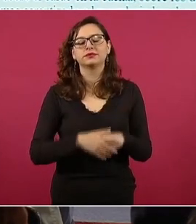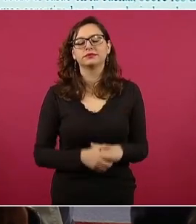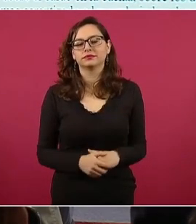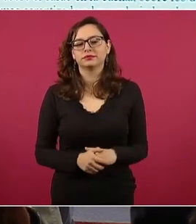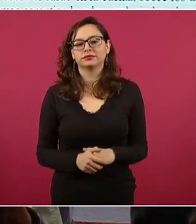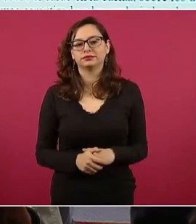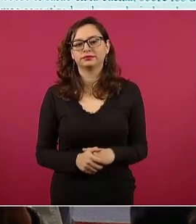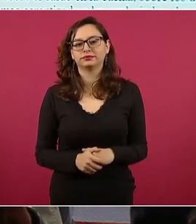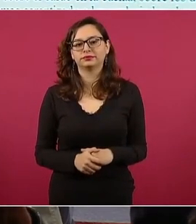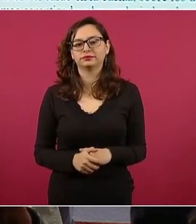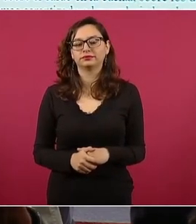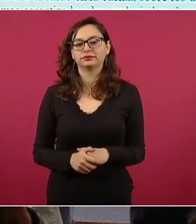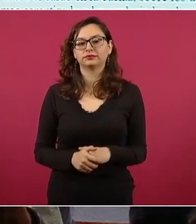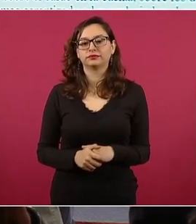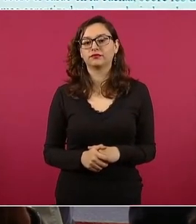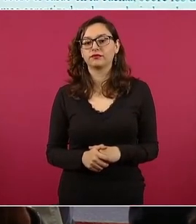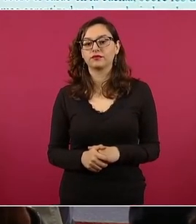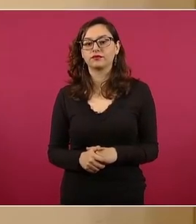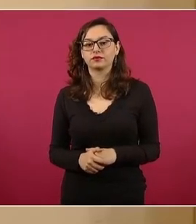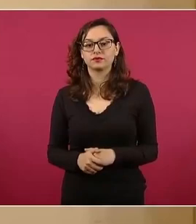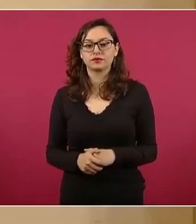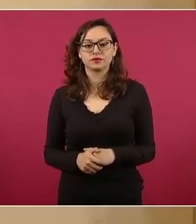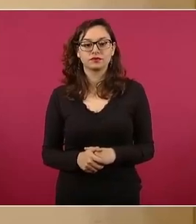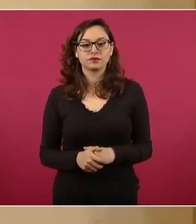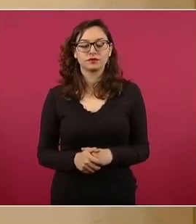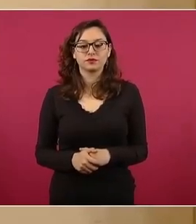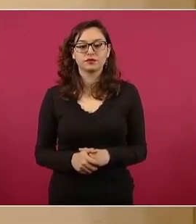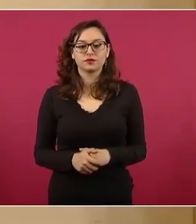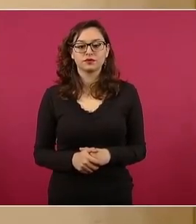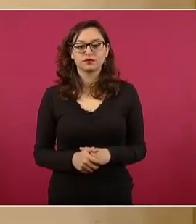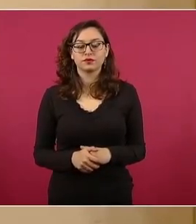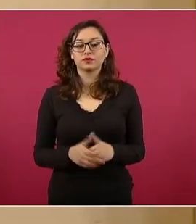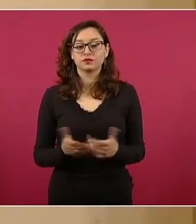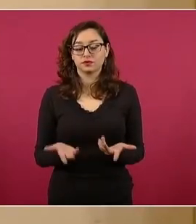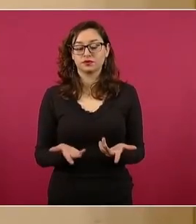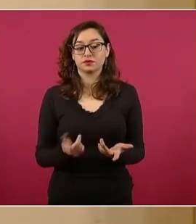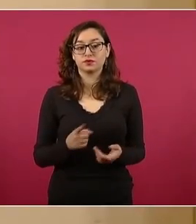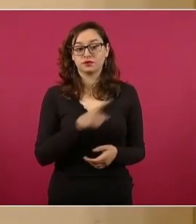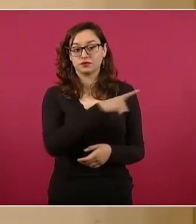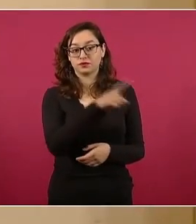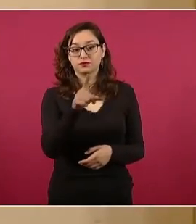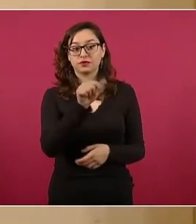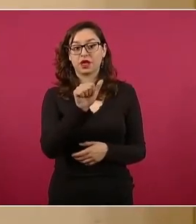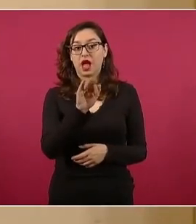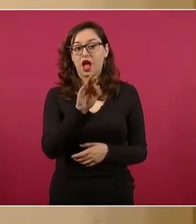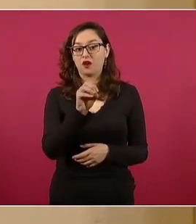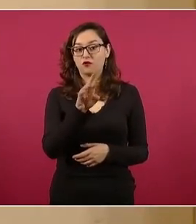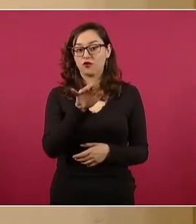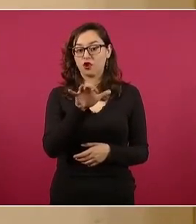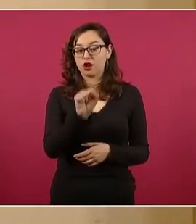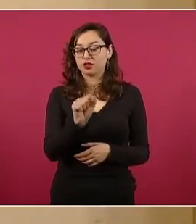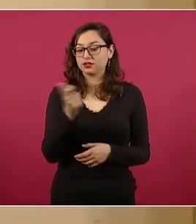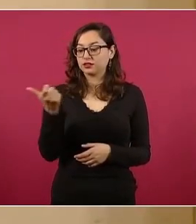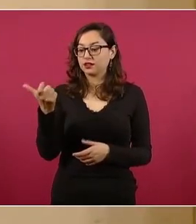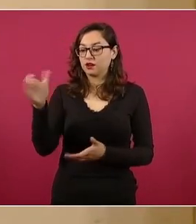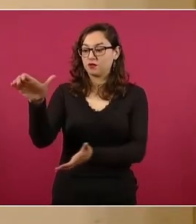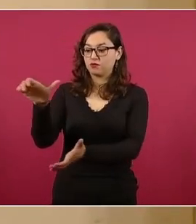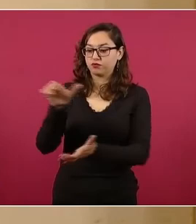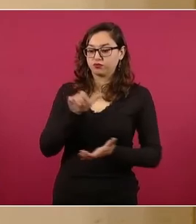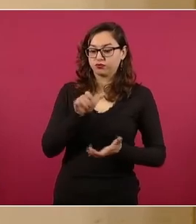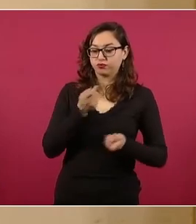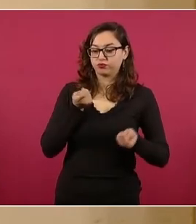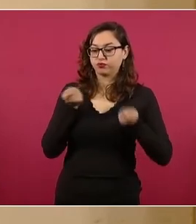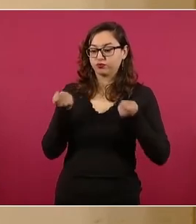Las administradoras de fondos para el retiro, Afores, y con ellos la